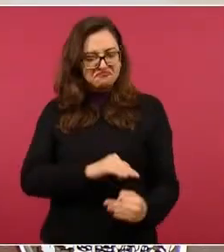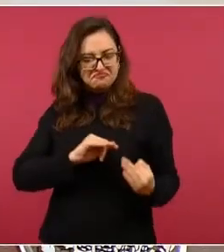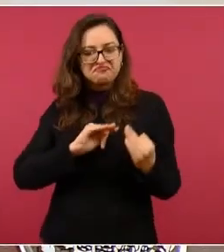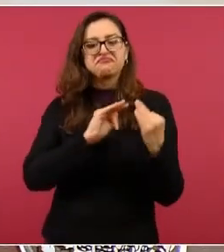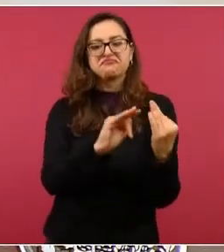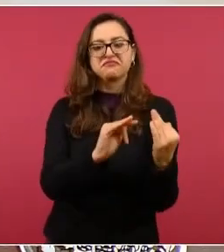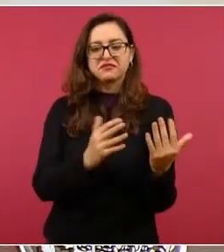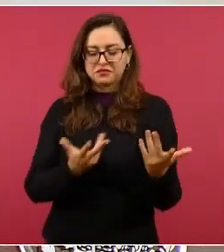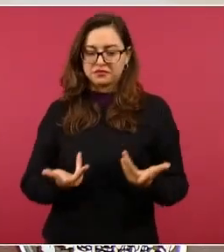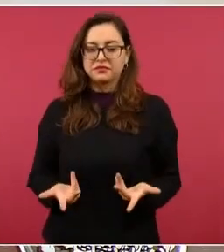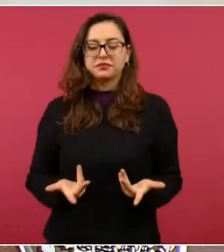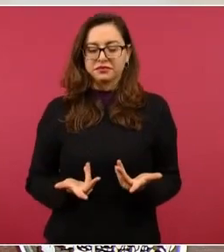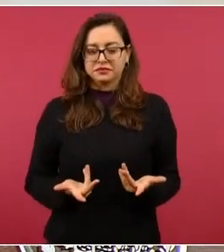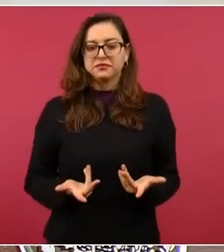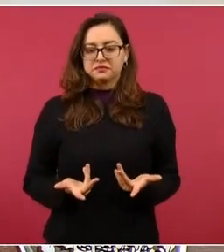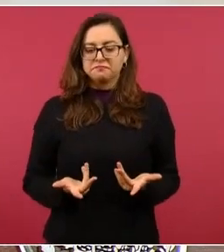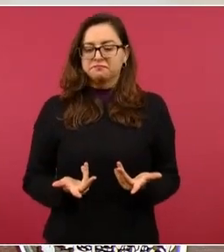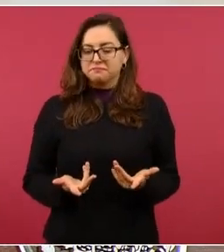no es que